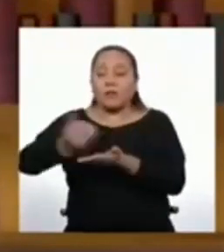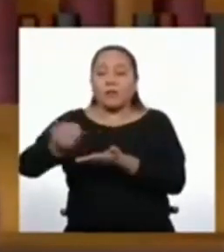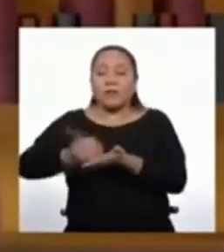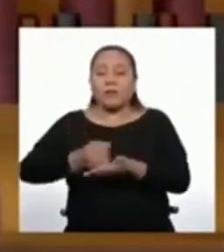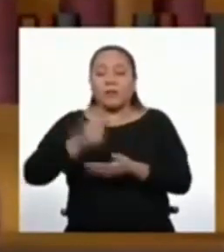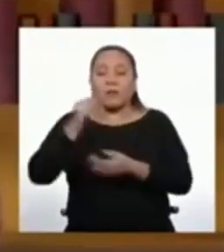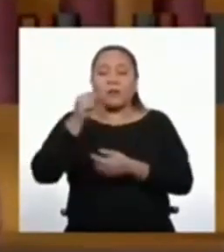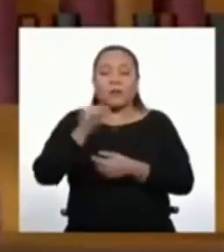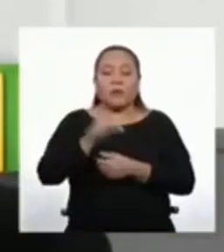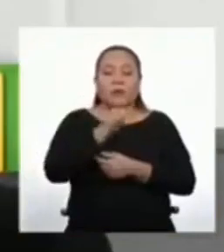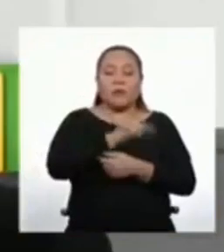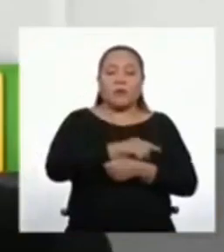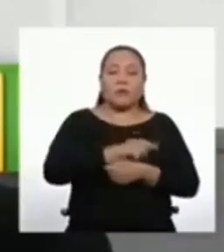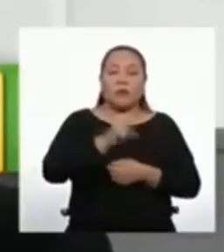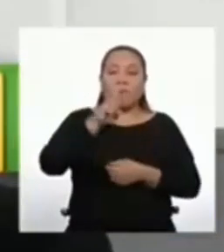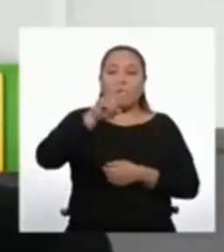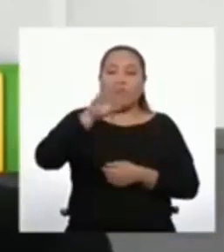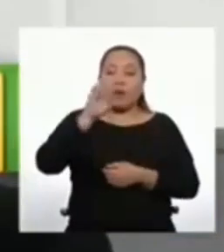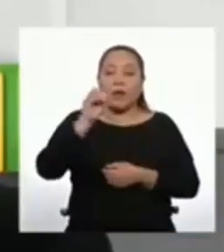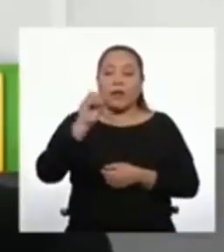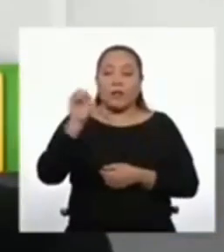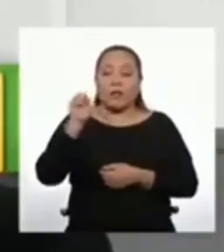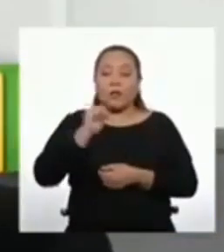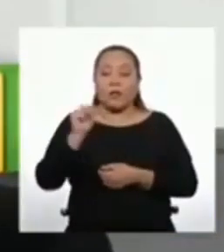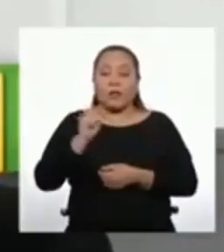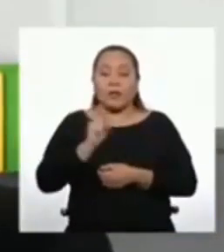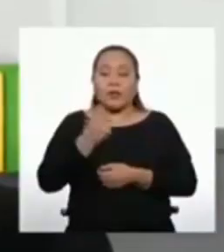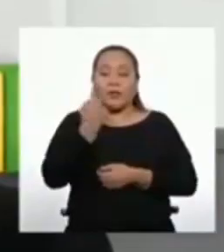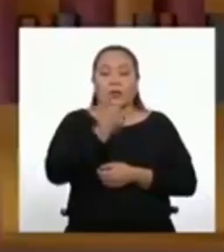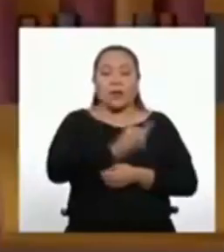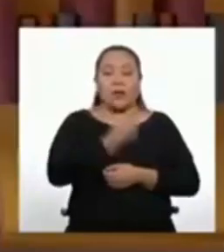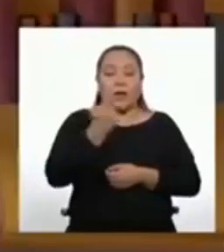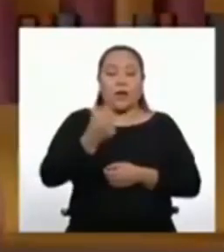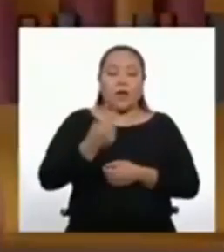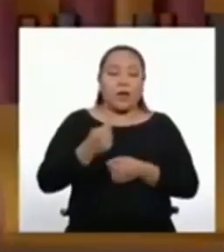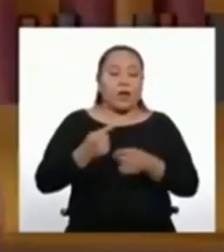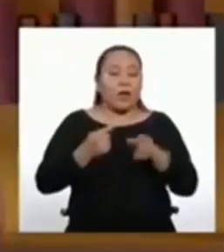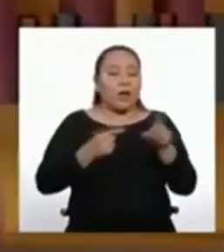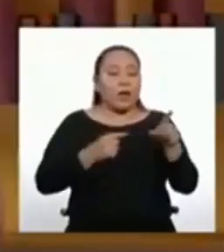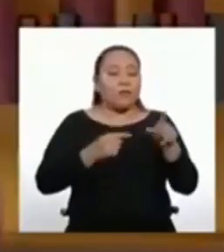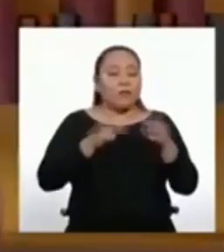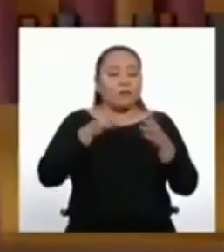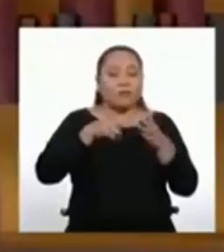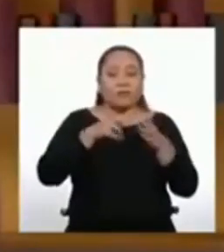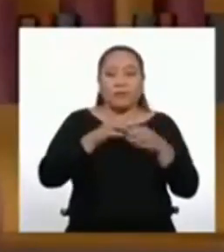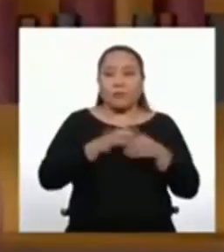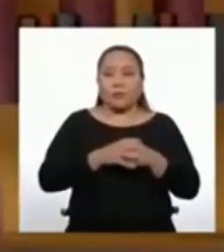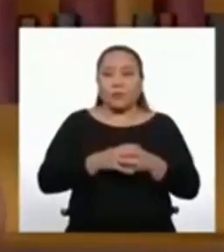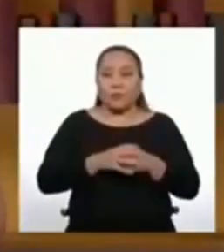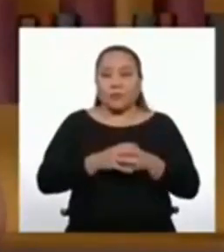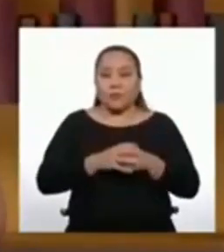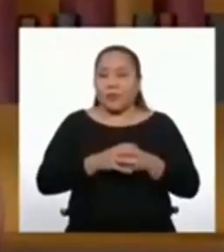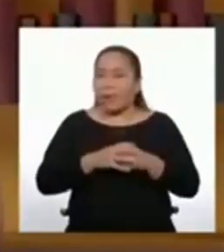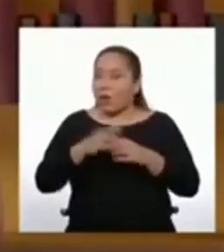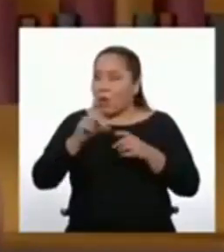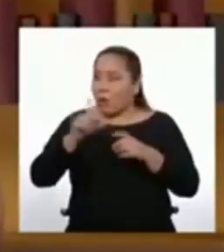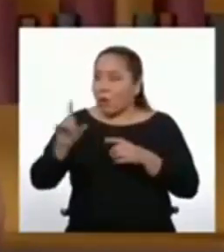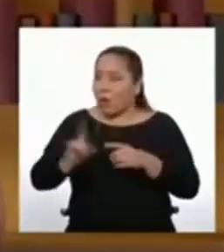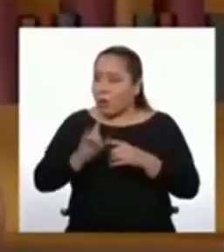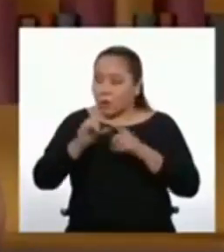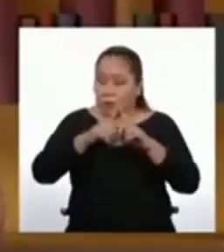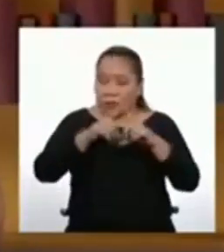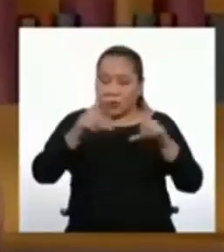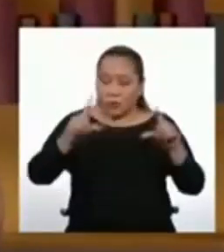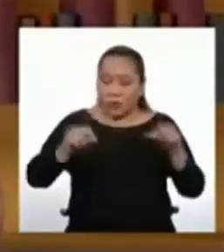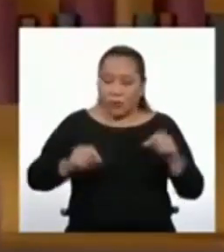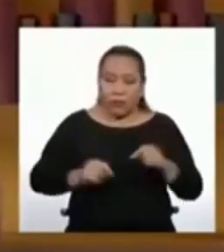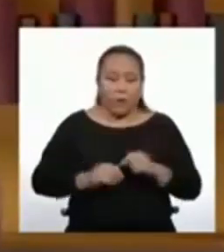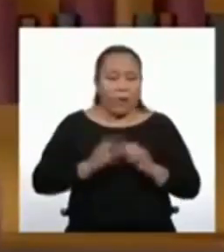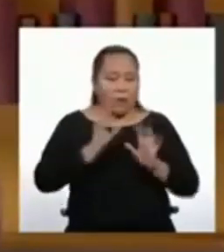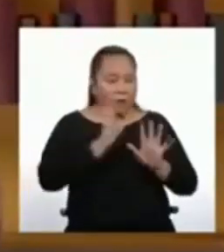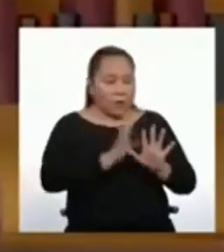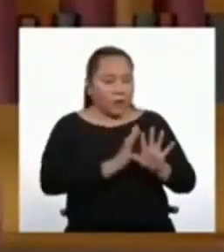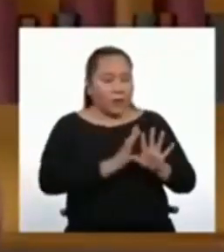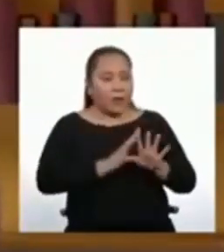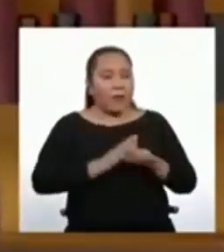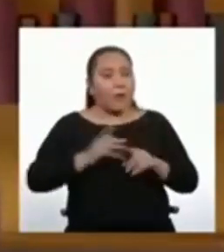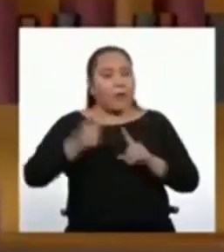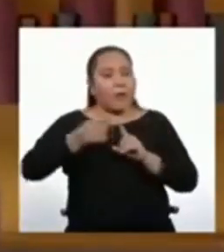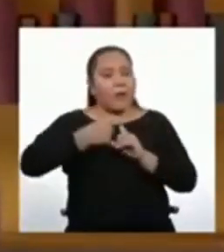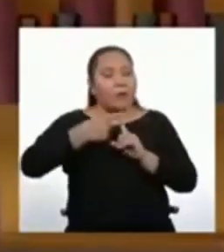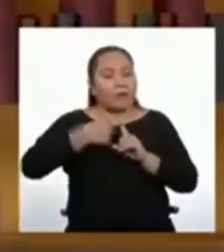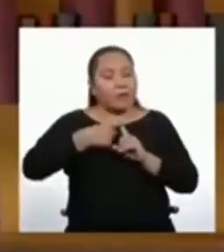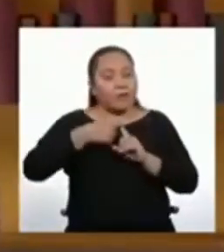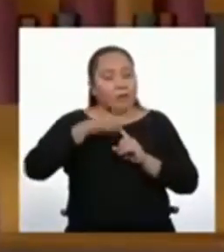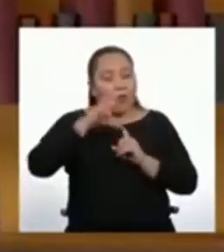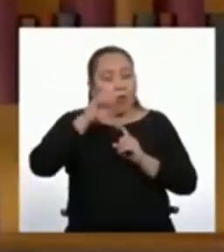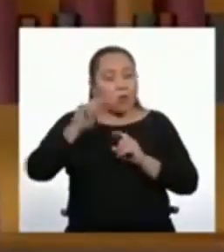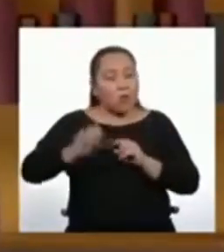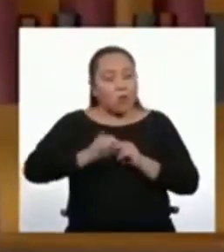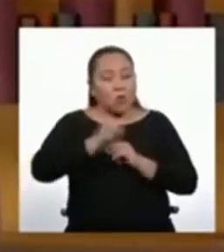20 soles cada paquete. Es hora de utilizar nuestra fórmula. Un momento, Yanira. Para calcular la suma de todos los términos, tenemos que